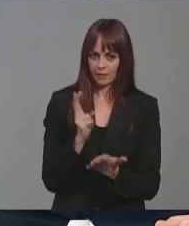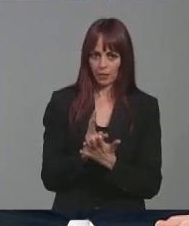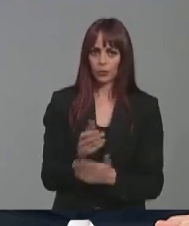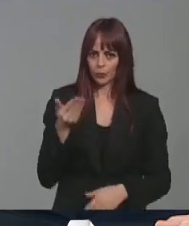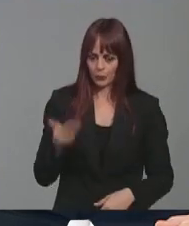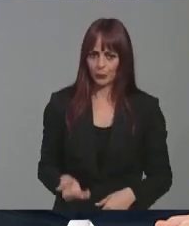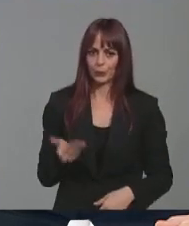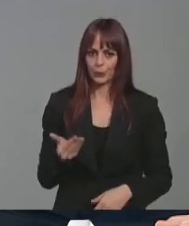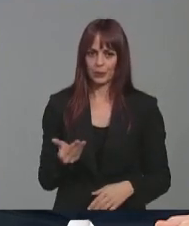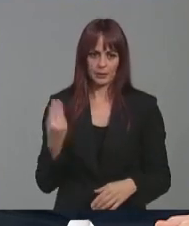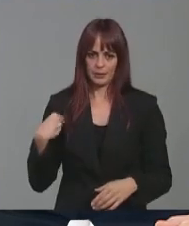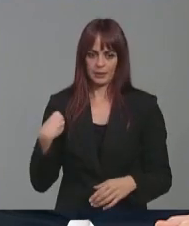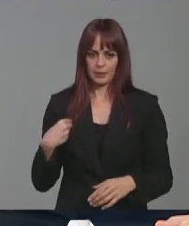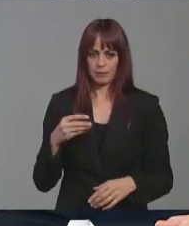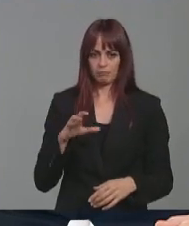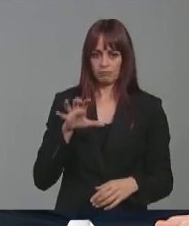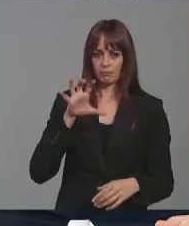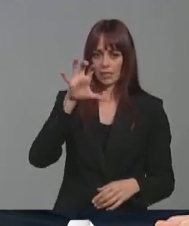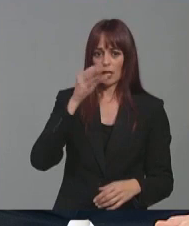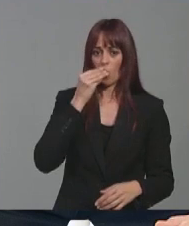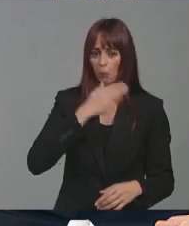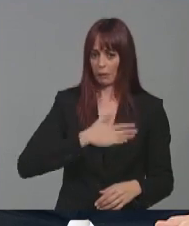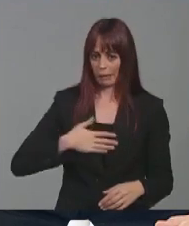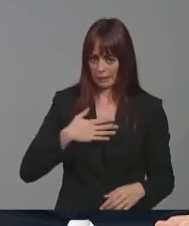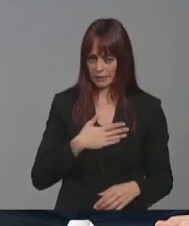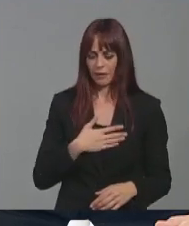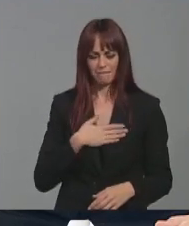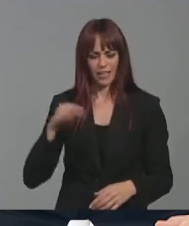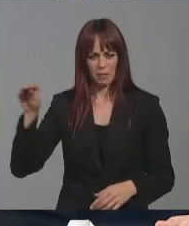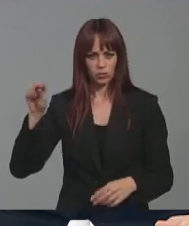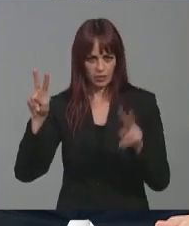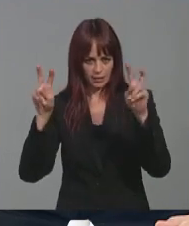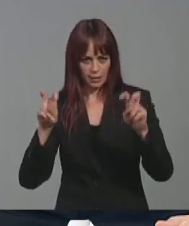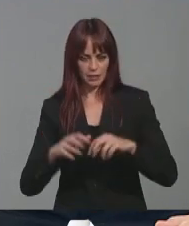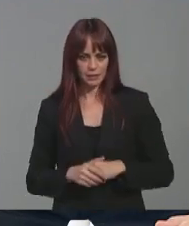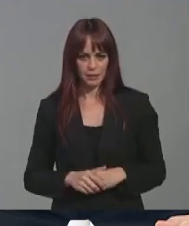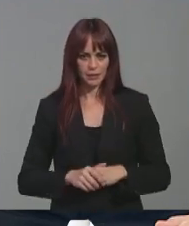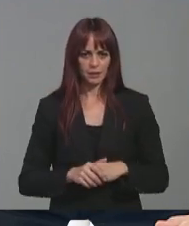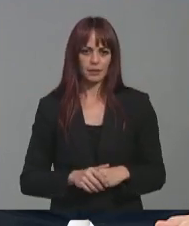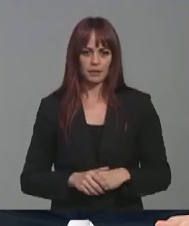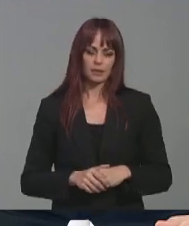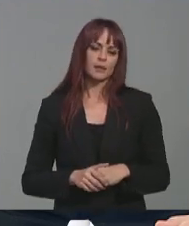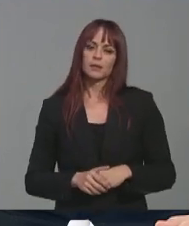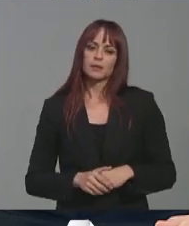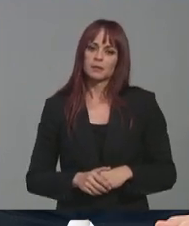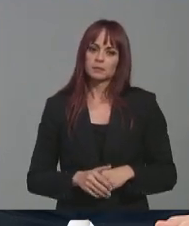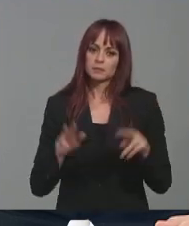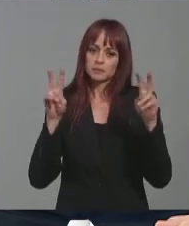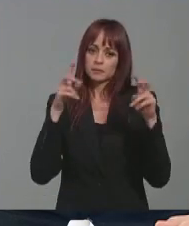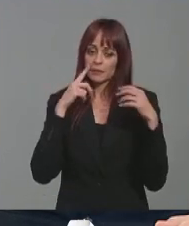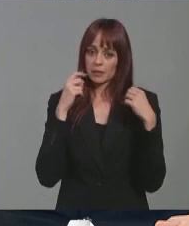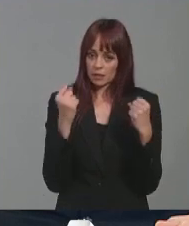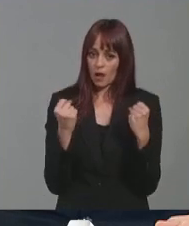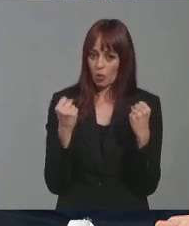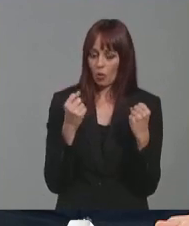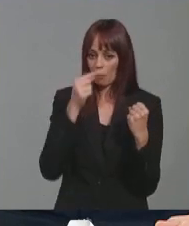de todo estado del bienestar. Me gustaría preguntarle por este asunto, ¿qué avances va a haber en materia de salud